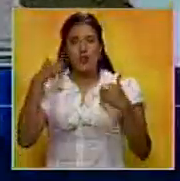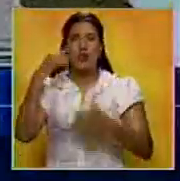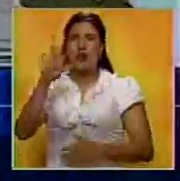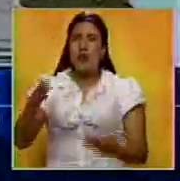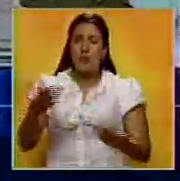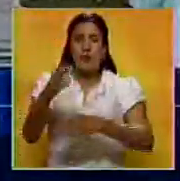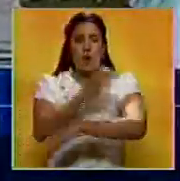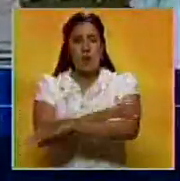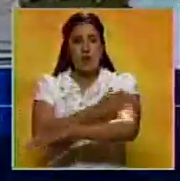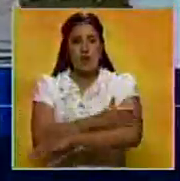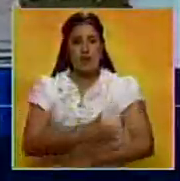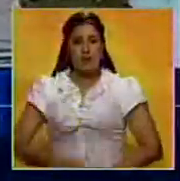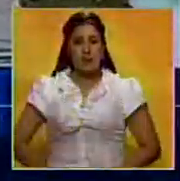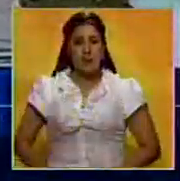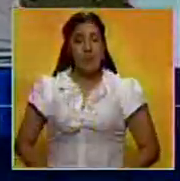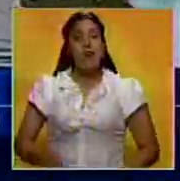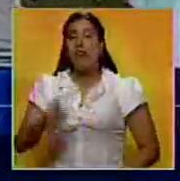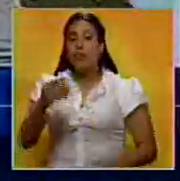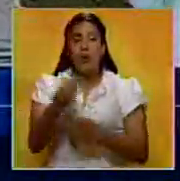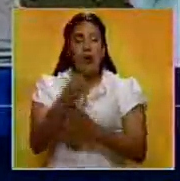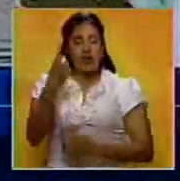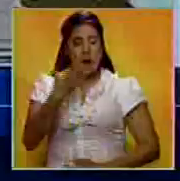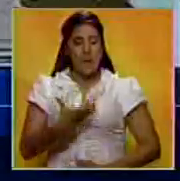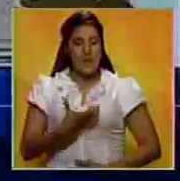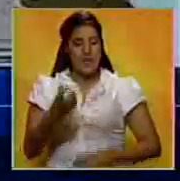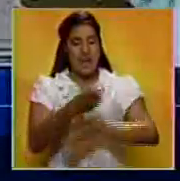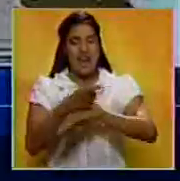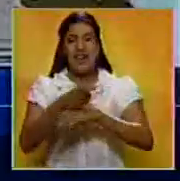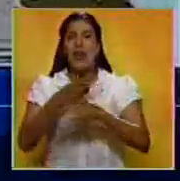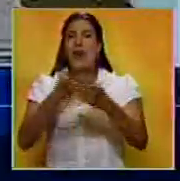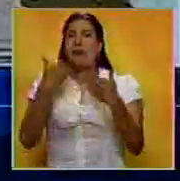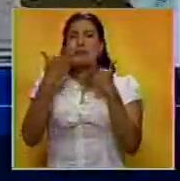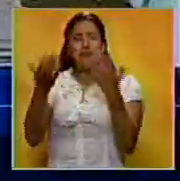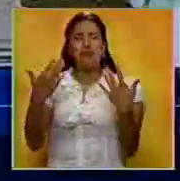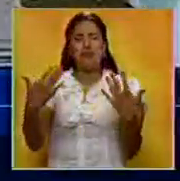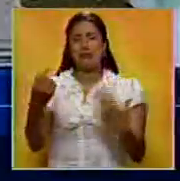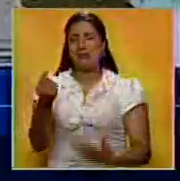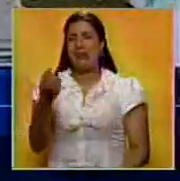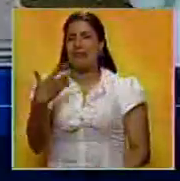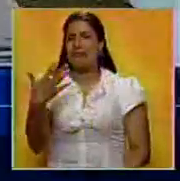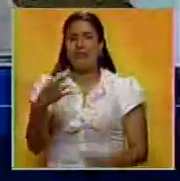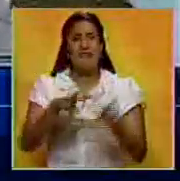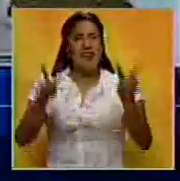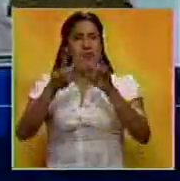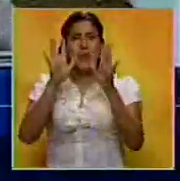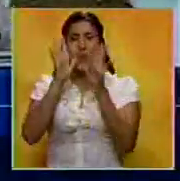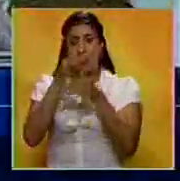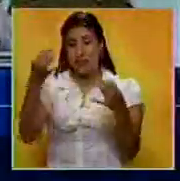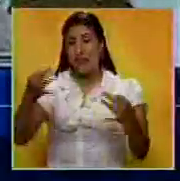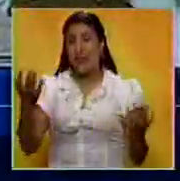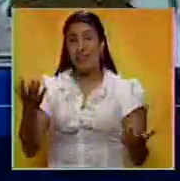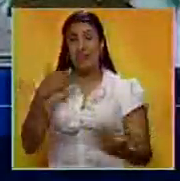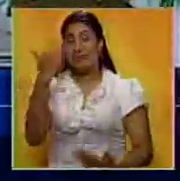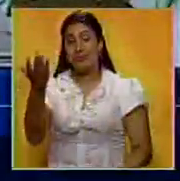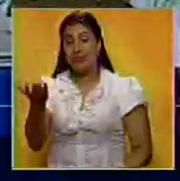juicio promueve la oposición. solo gobernador, ni un solo alcalde que valga ni medio. Es la verdad.